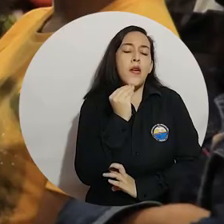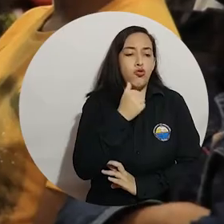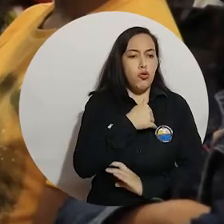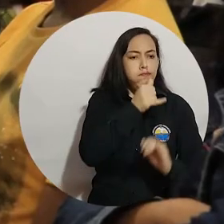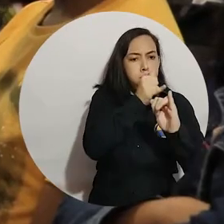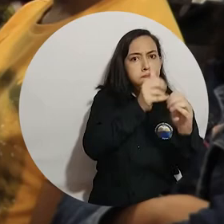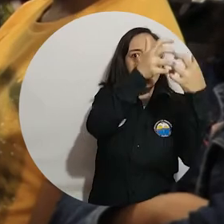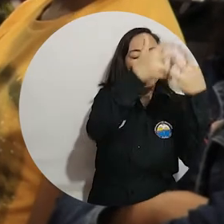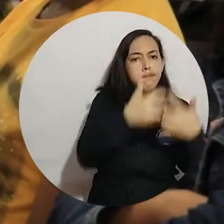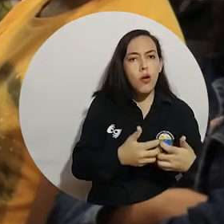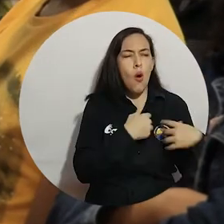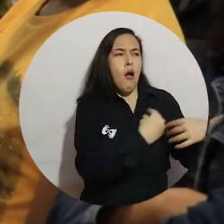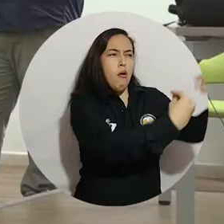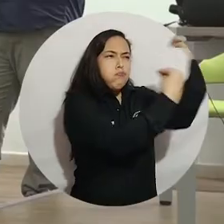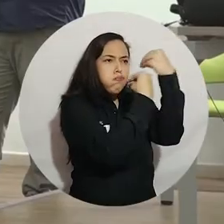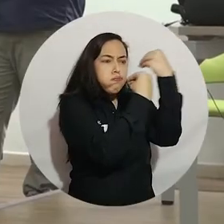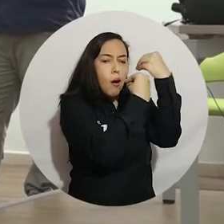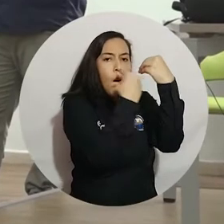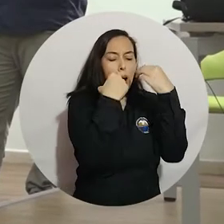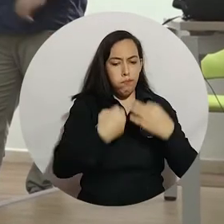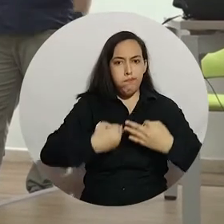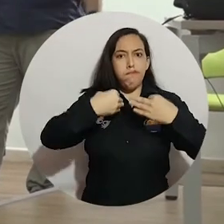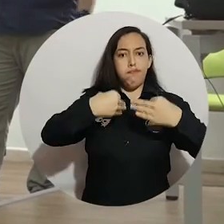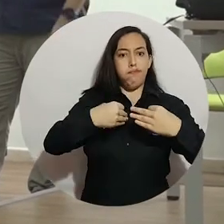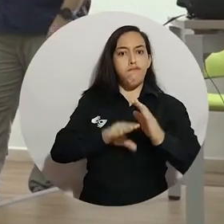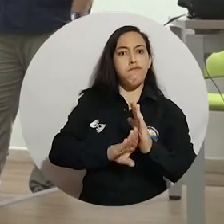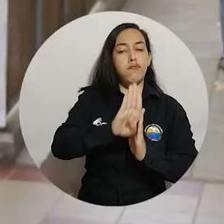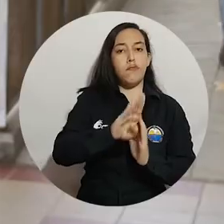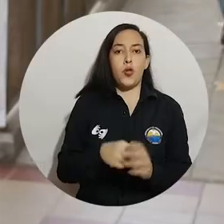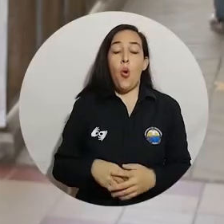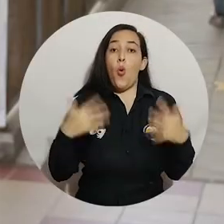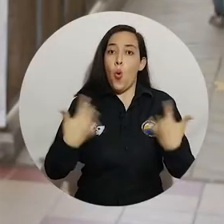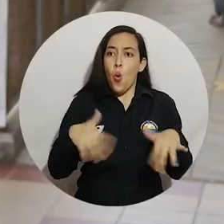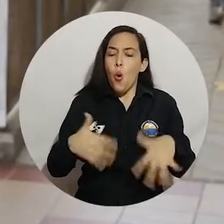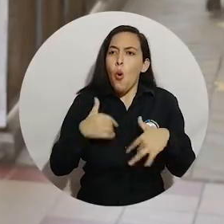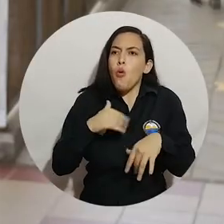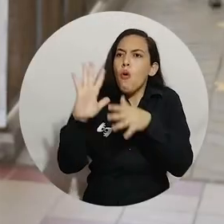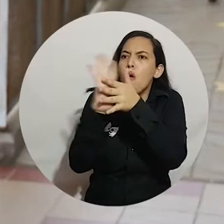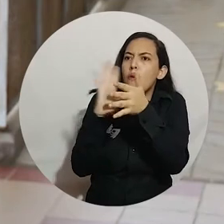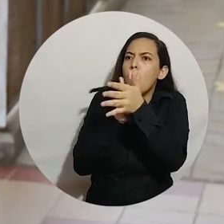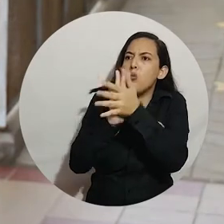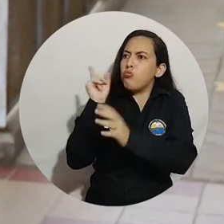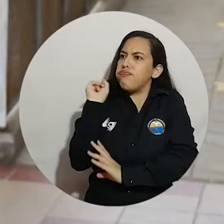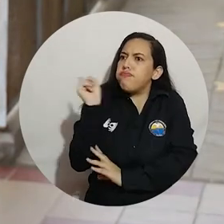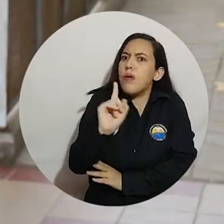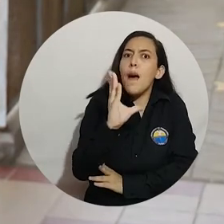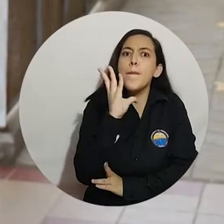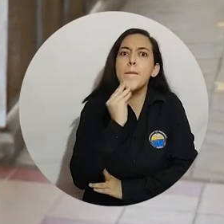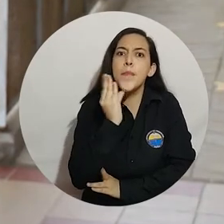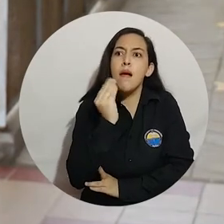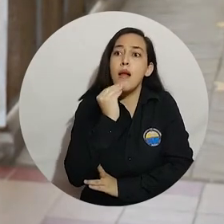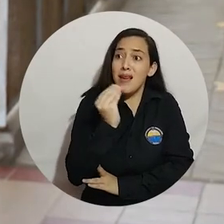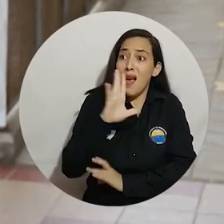como ingenieros industriales y la formación que recibieron para consolidar sus proyectos de vida. Nos dieron capacitaciones acerca de su recorrido